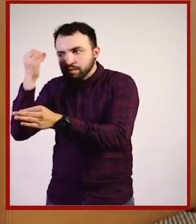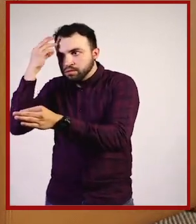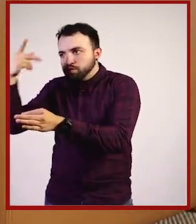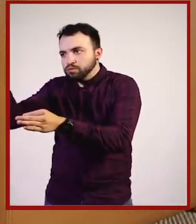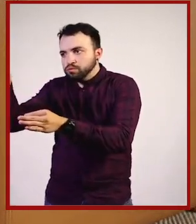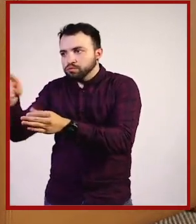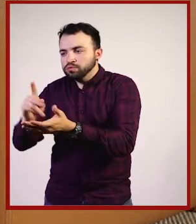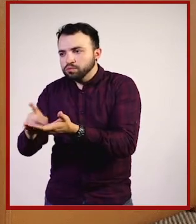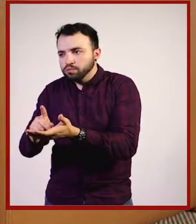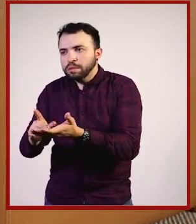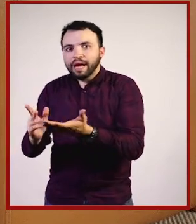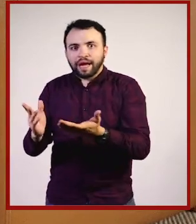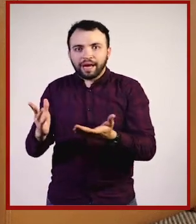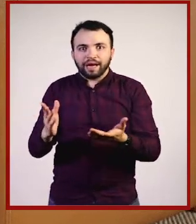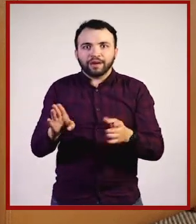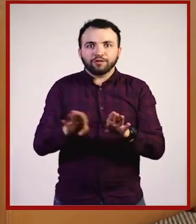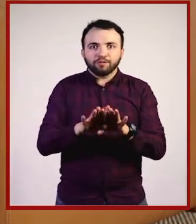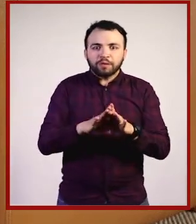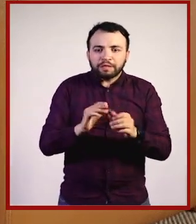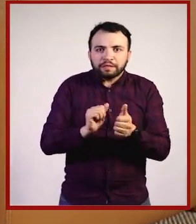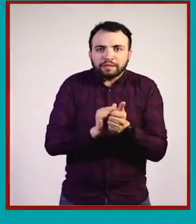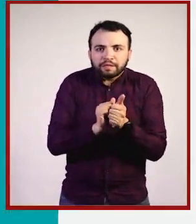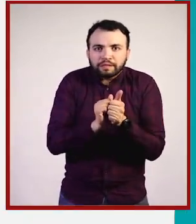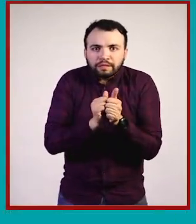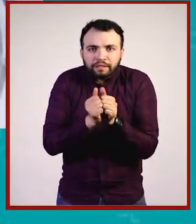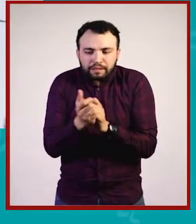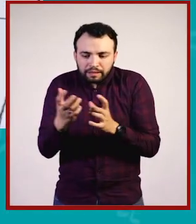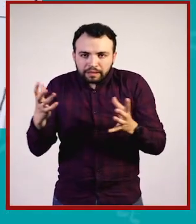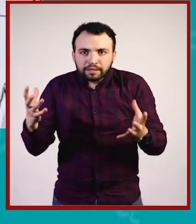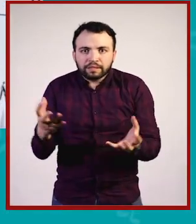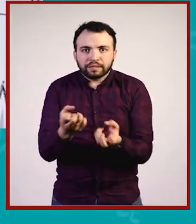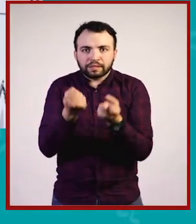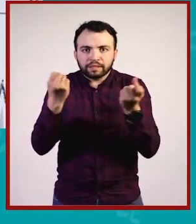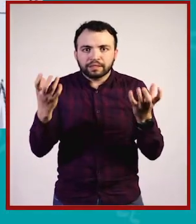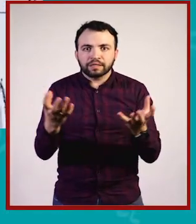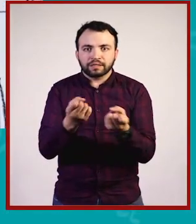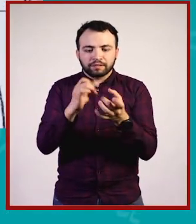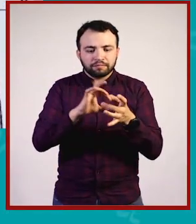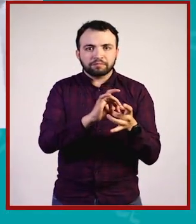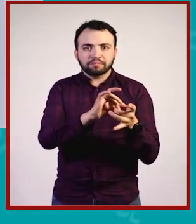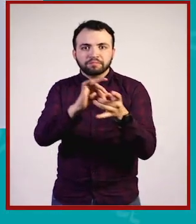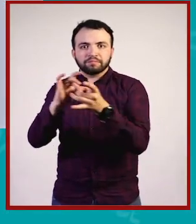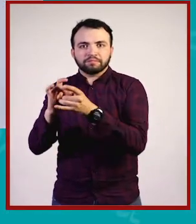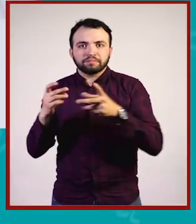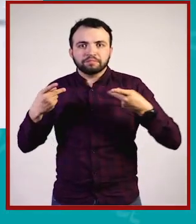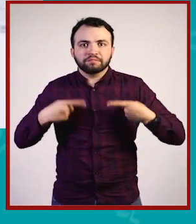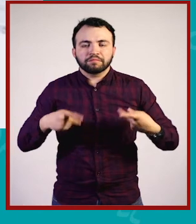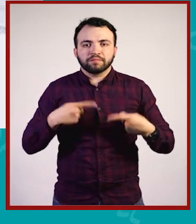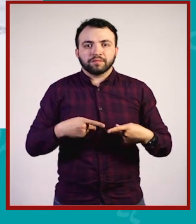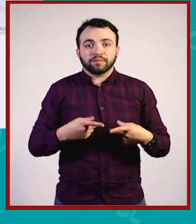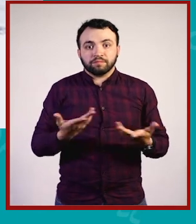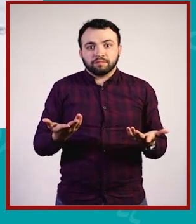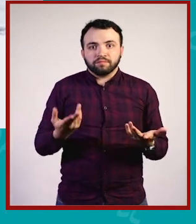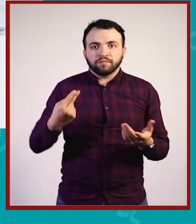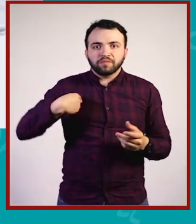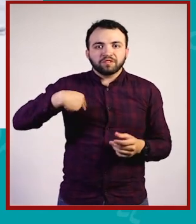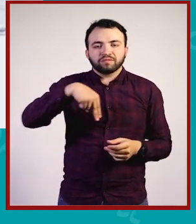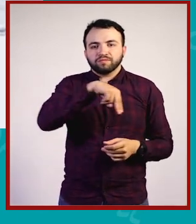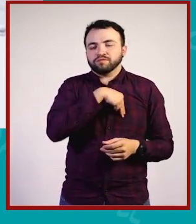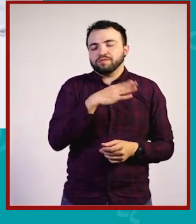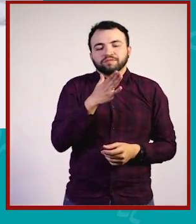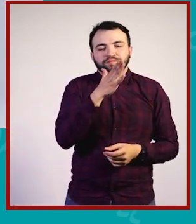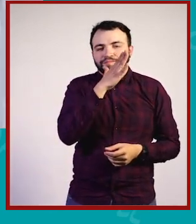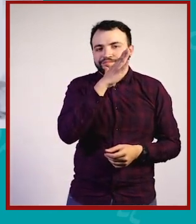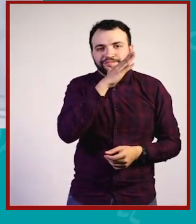recuperando esta cadena solidaria entre la gente, porque nosotros no podemos